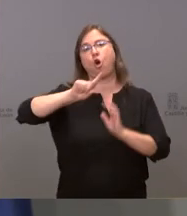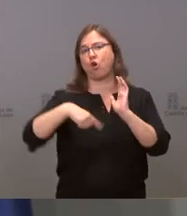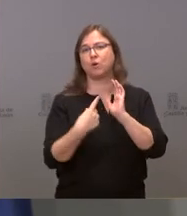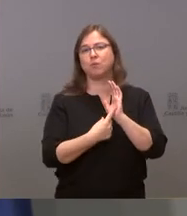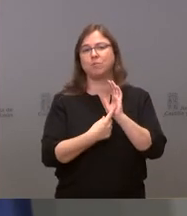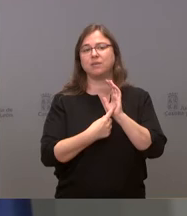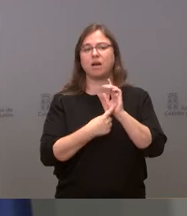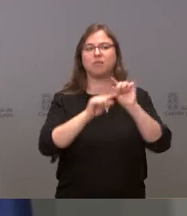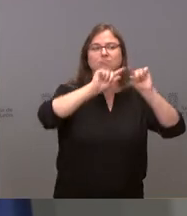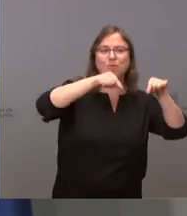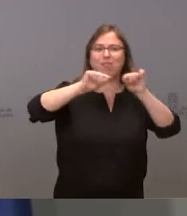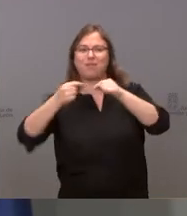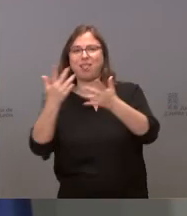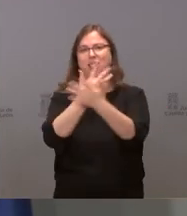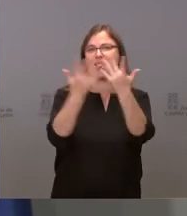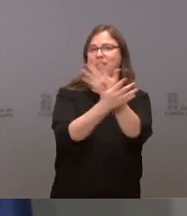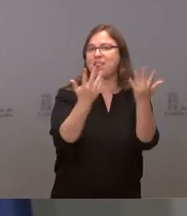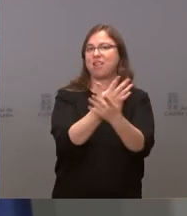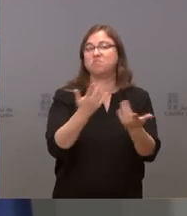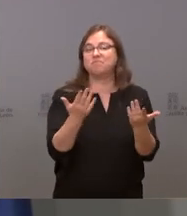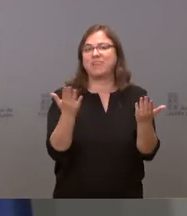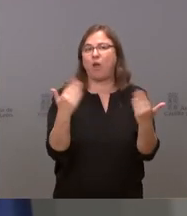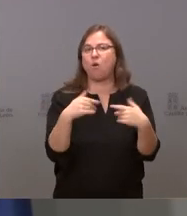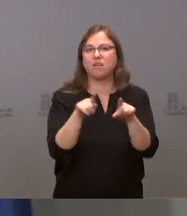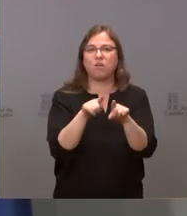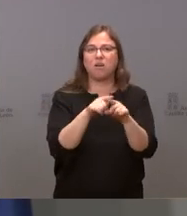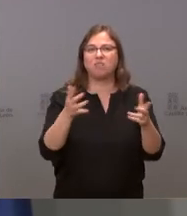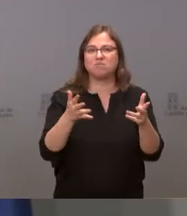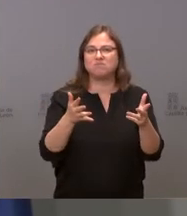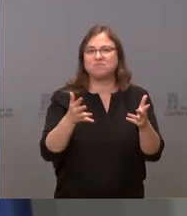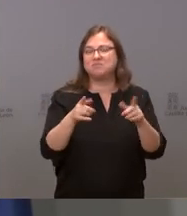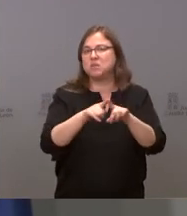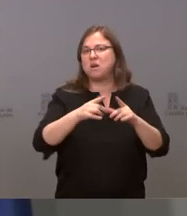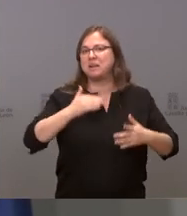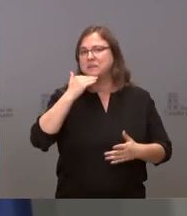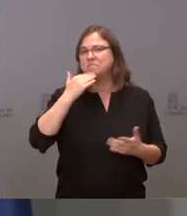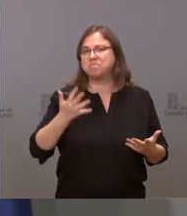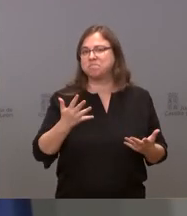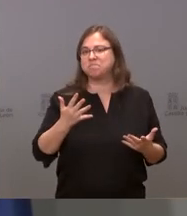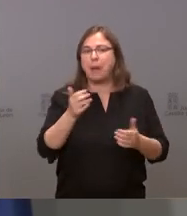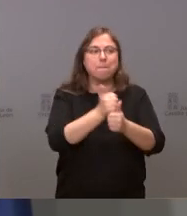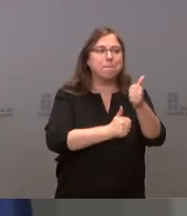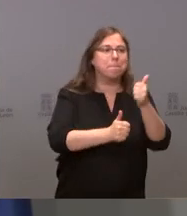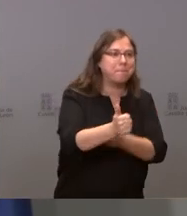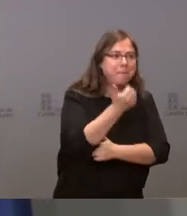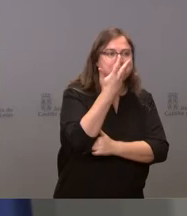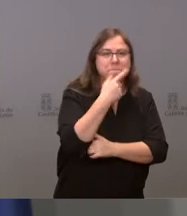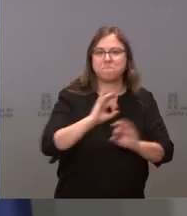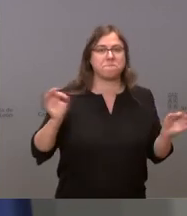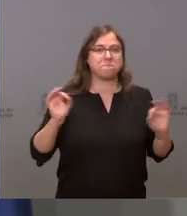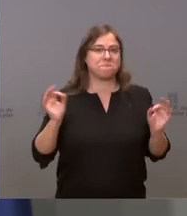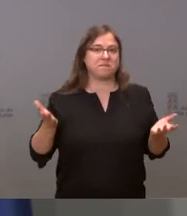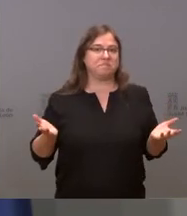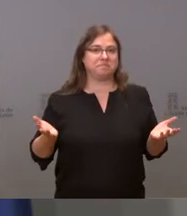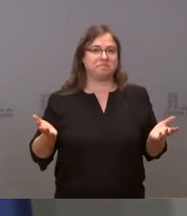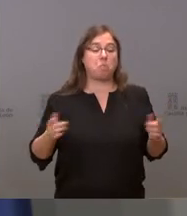cruzando unas provincias con otras. No hay, en este caso, ninguna preferencia sobre